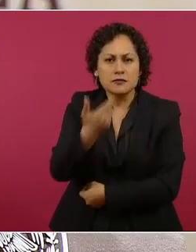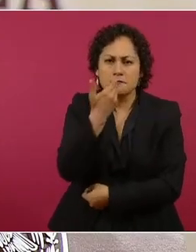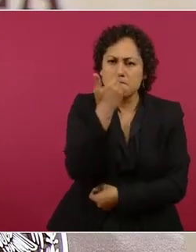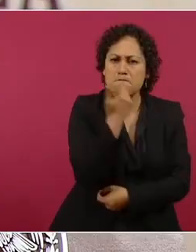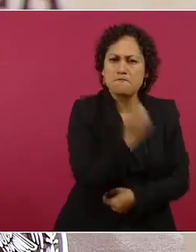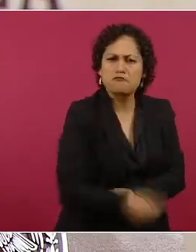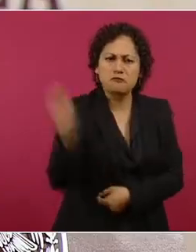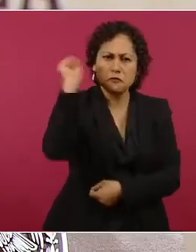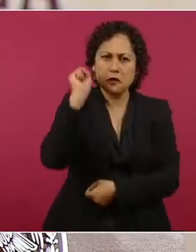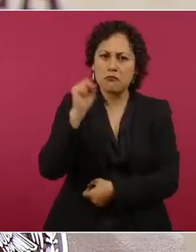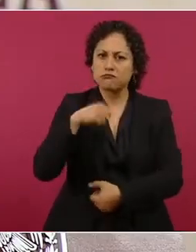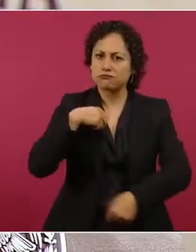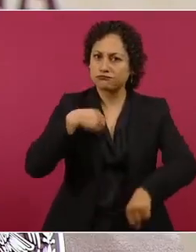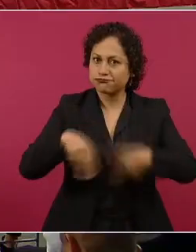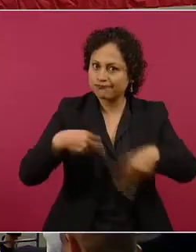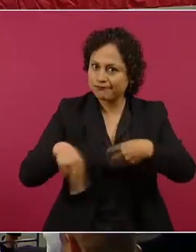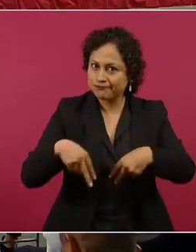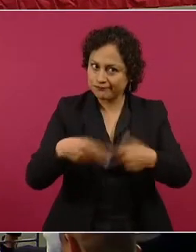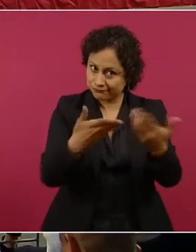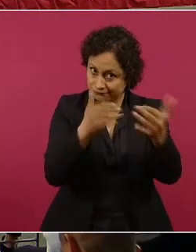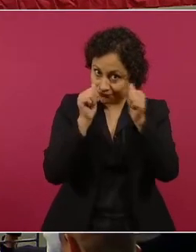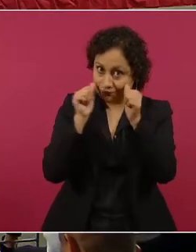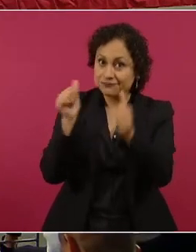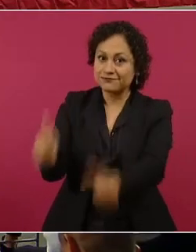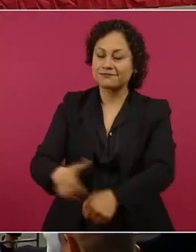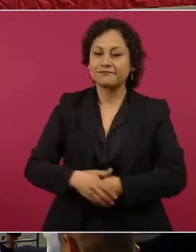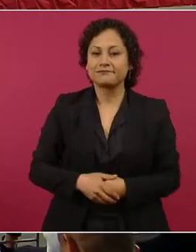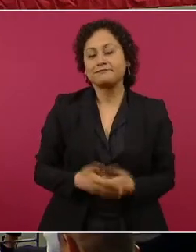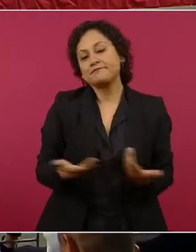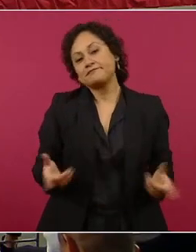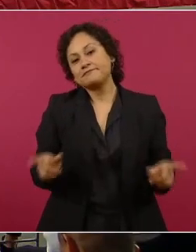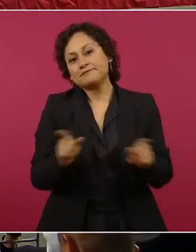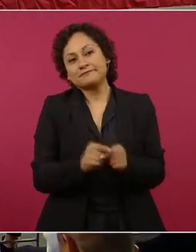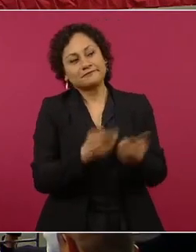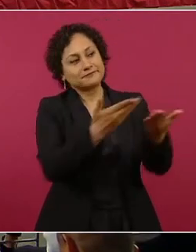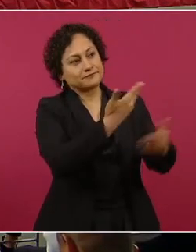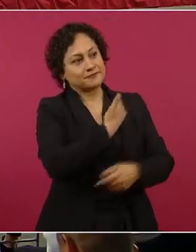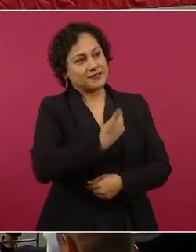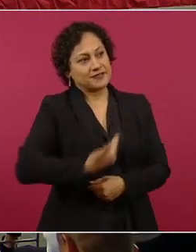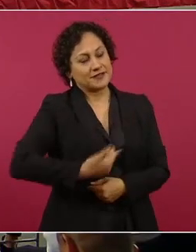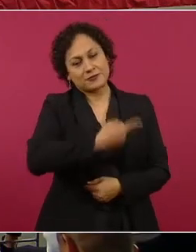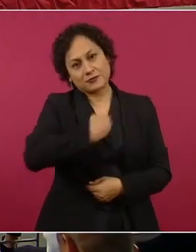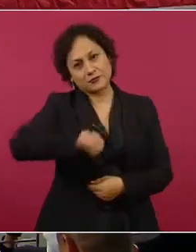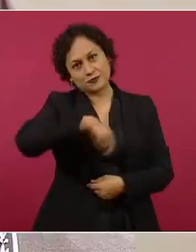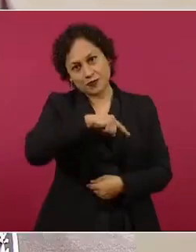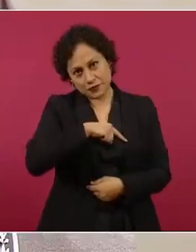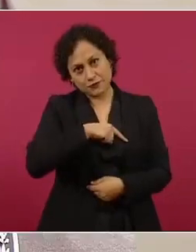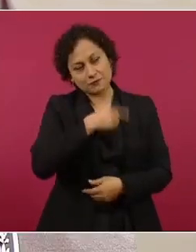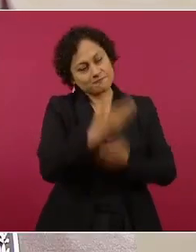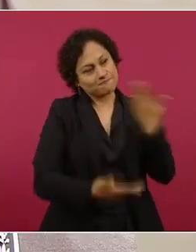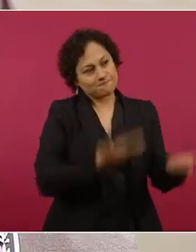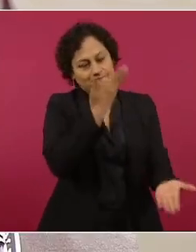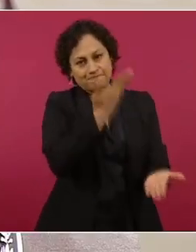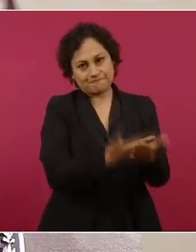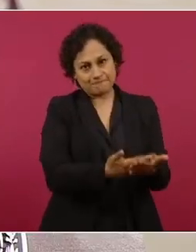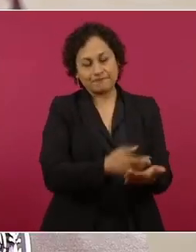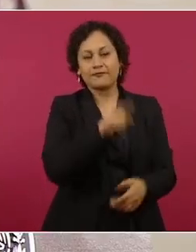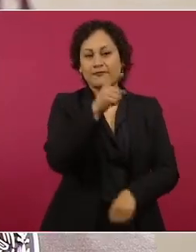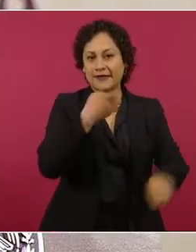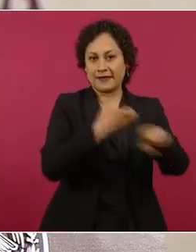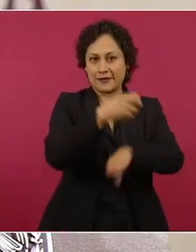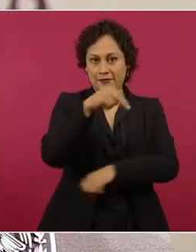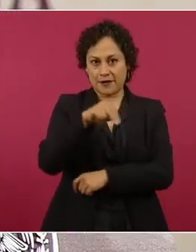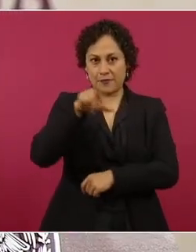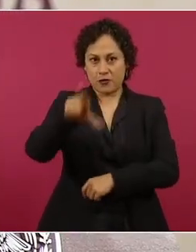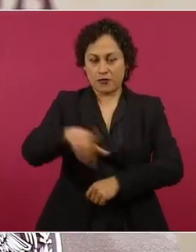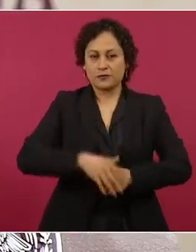Y pues, presidente, decirle que estamos a sus órdenes en Nuevo León y que estos, porque ya no son